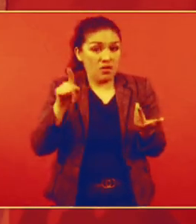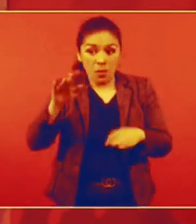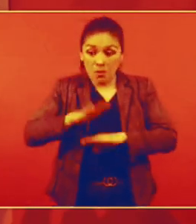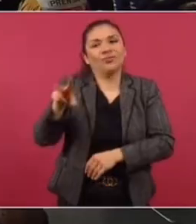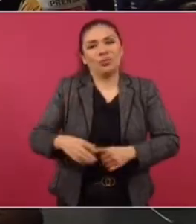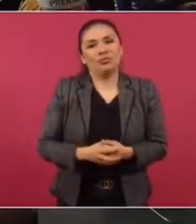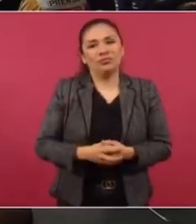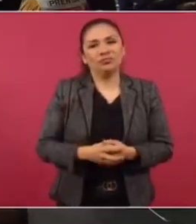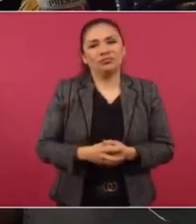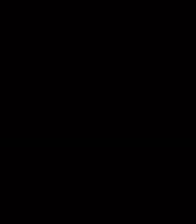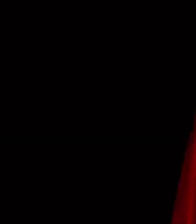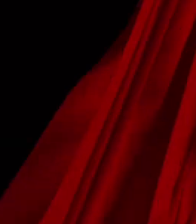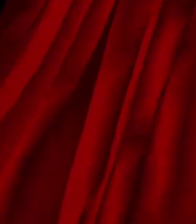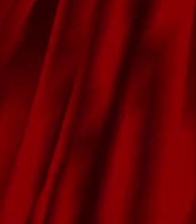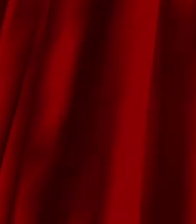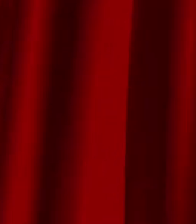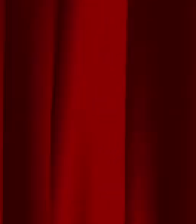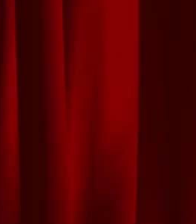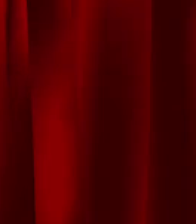todo del poder económico, de la oligarquía. ¡Gracias!